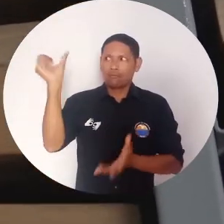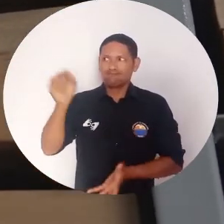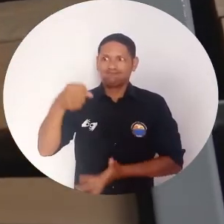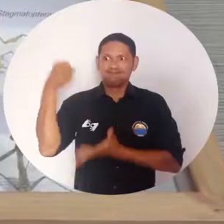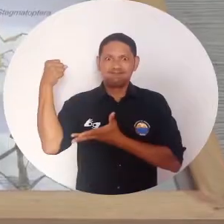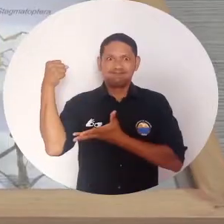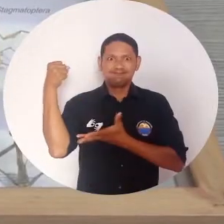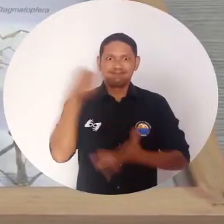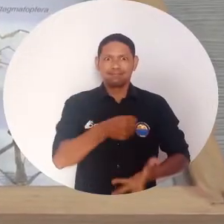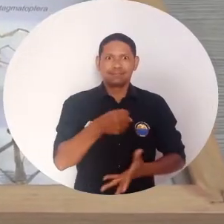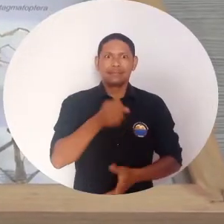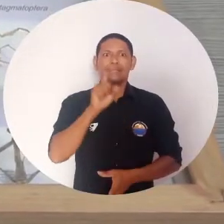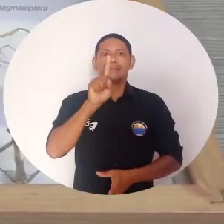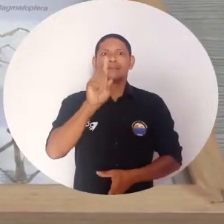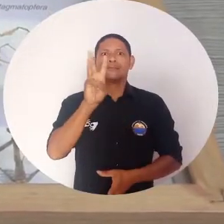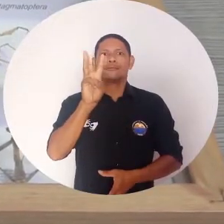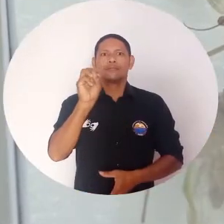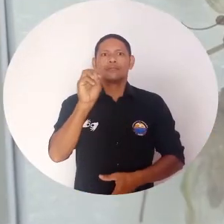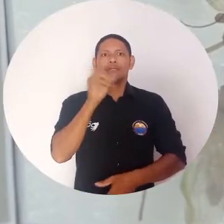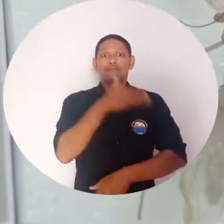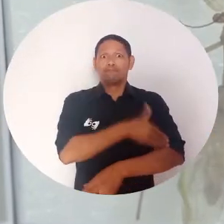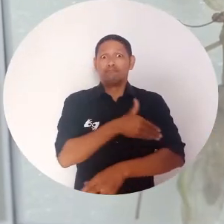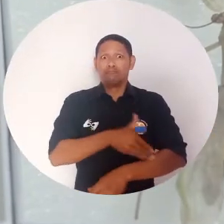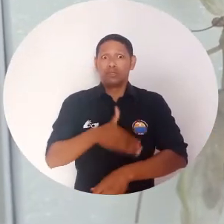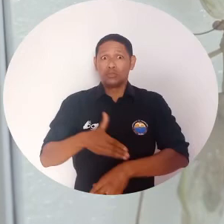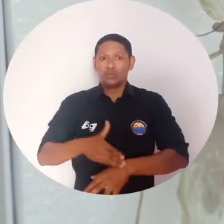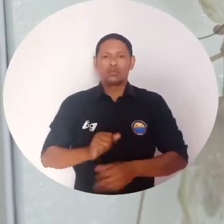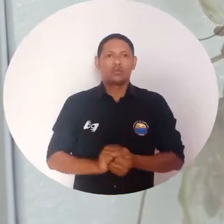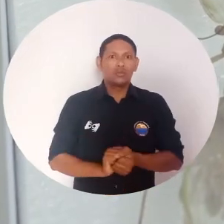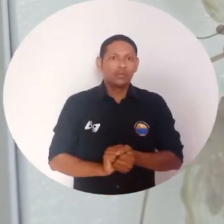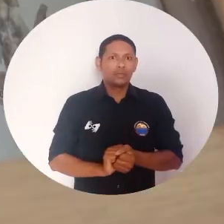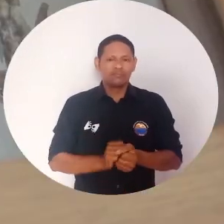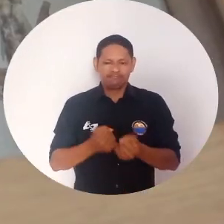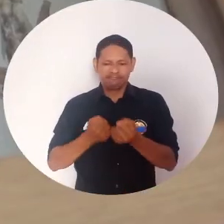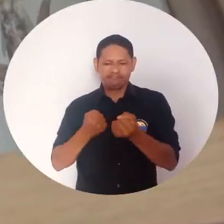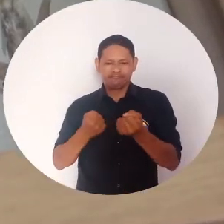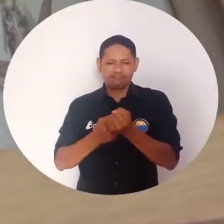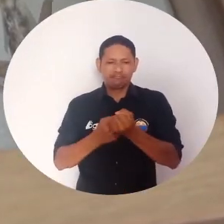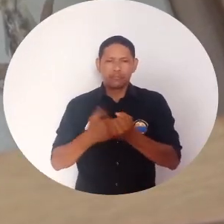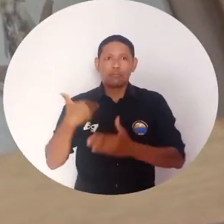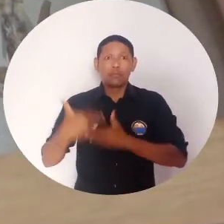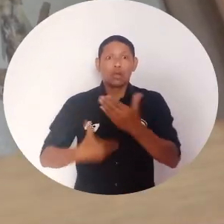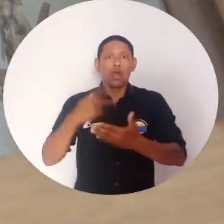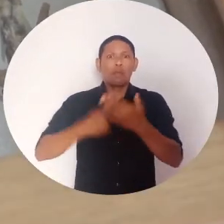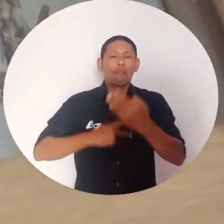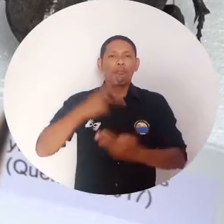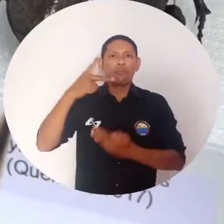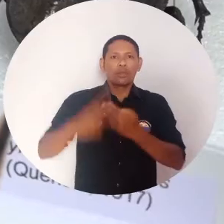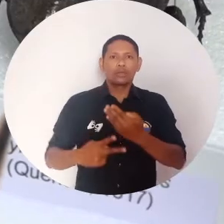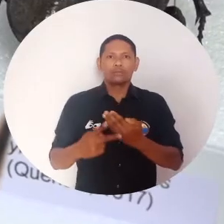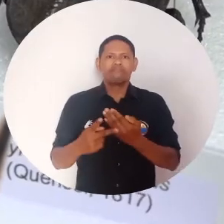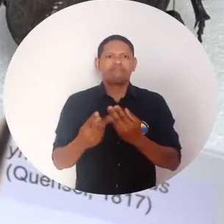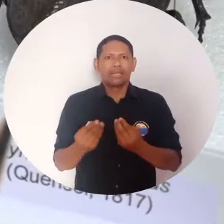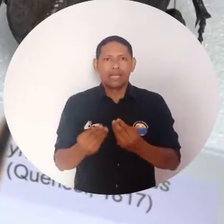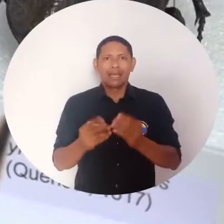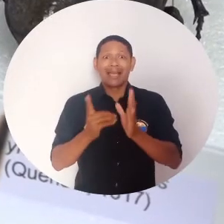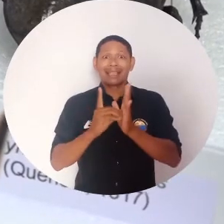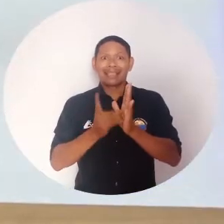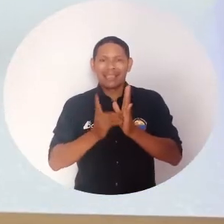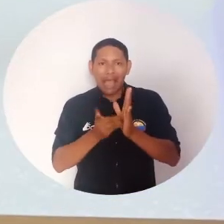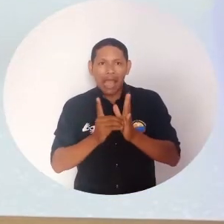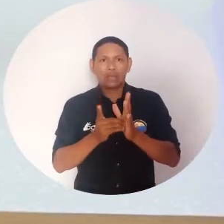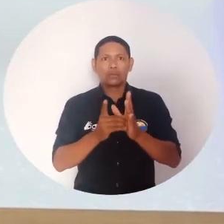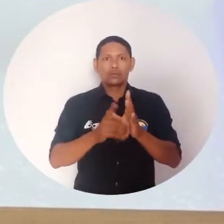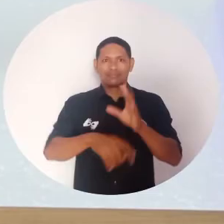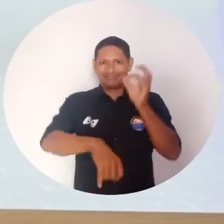.934 euros, más de 180 millones de pesos que impulsará el desarrollo de un proyecto para sistematizar datos sobre